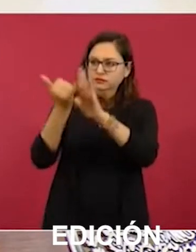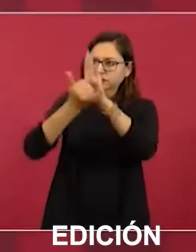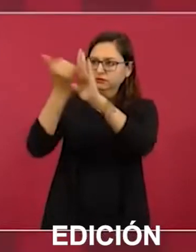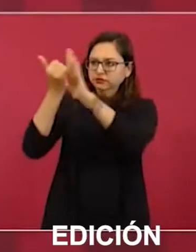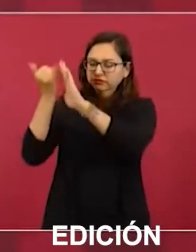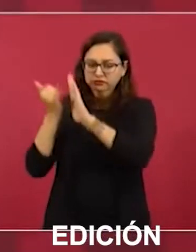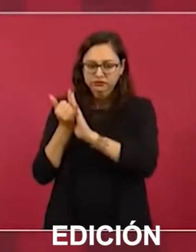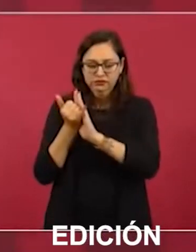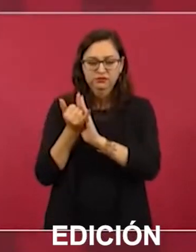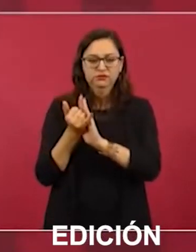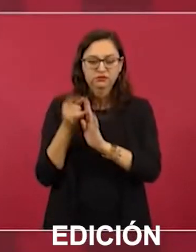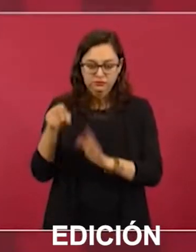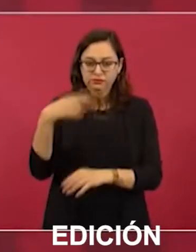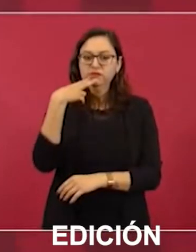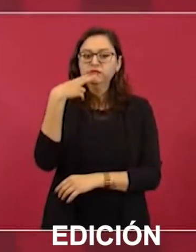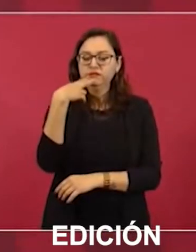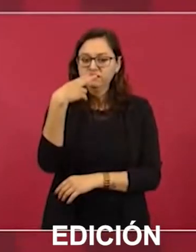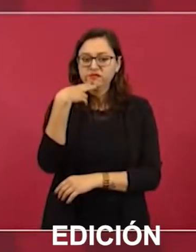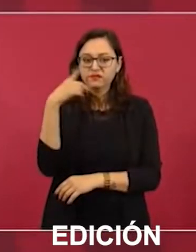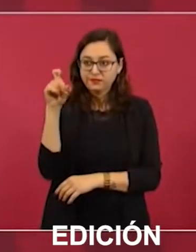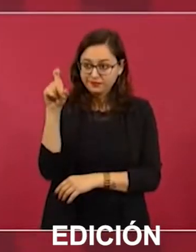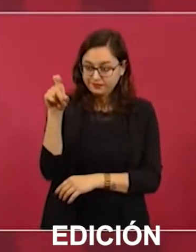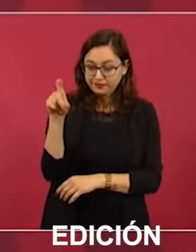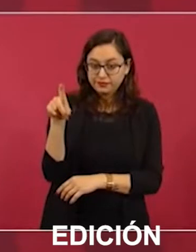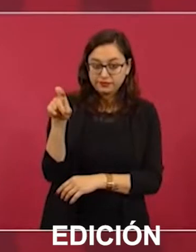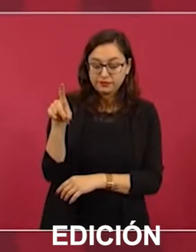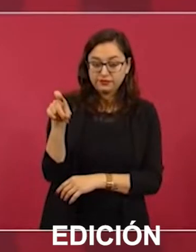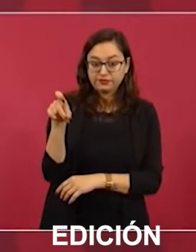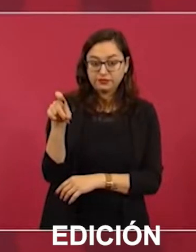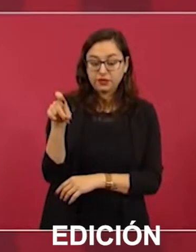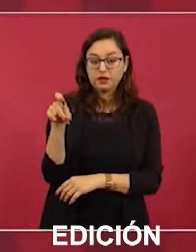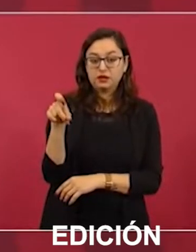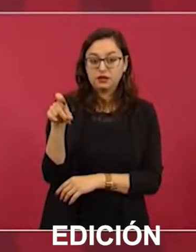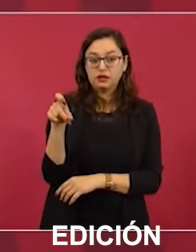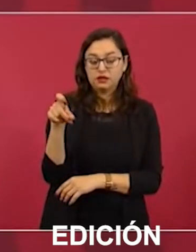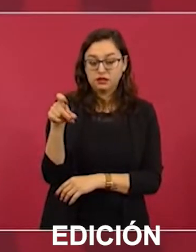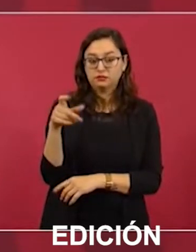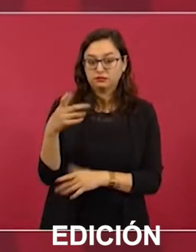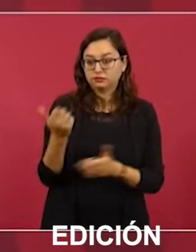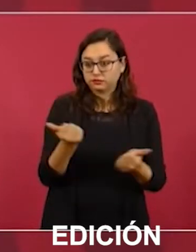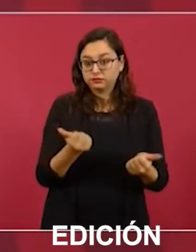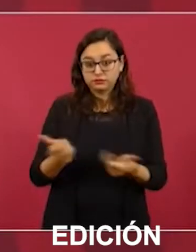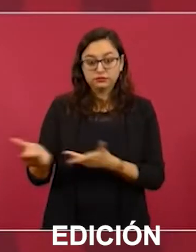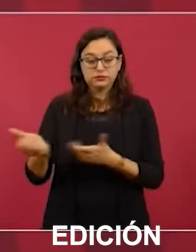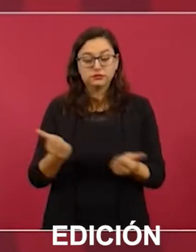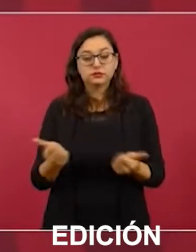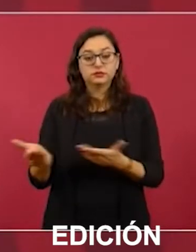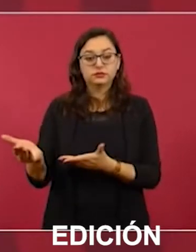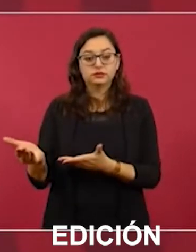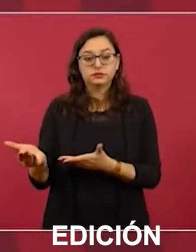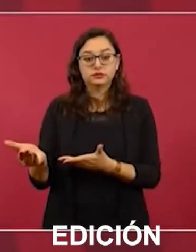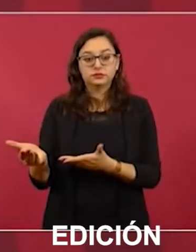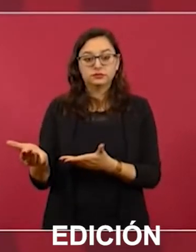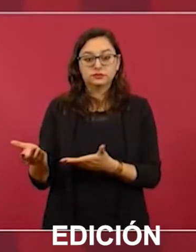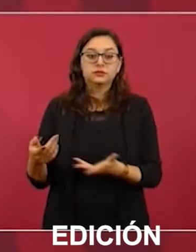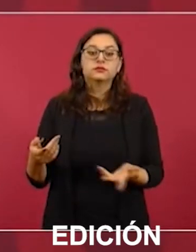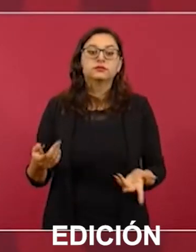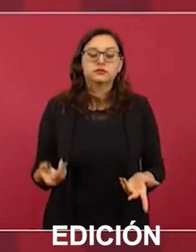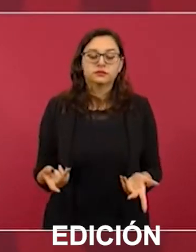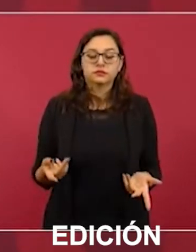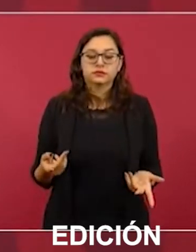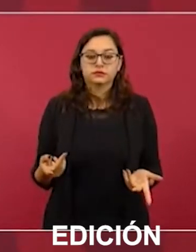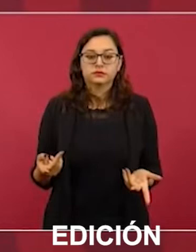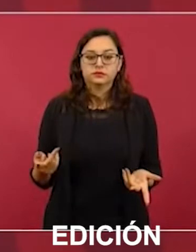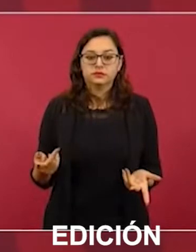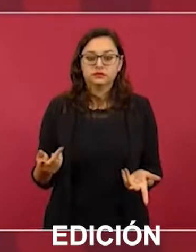para utilizar esa agua de la presa Libertad. Desde luego es